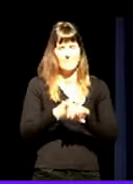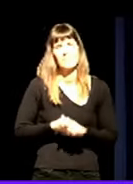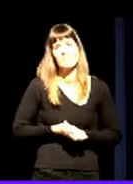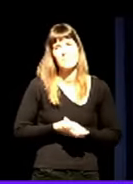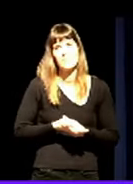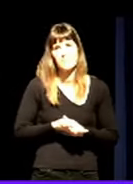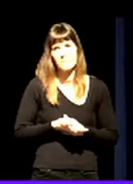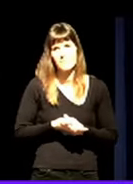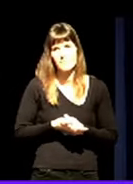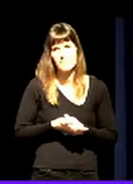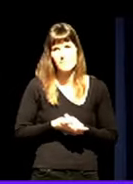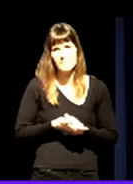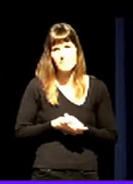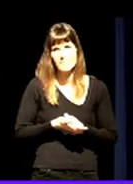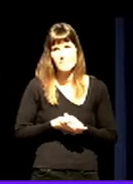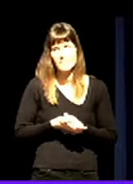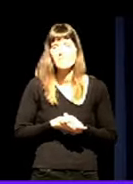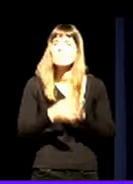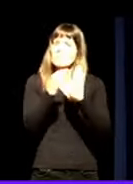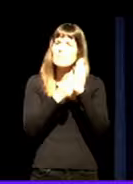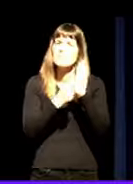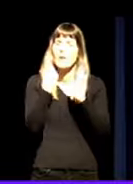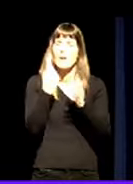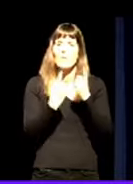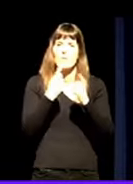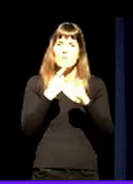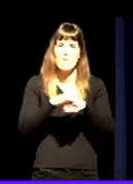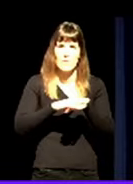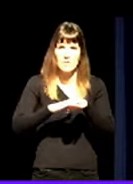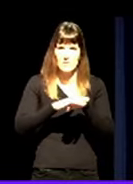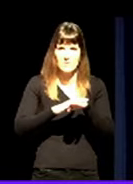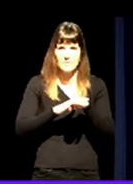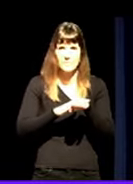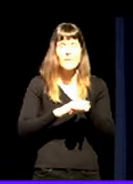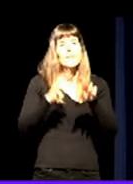Horrago elementu bat nizitzat klare adena eta da ki de izatearen kontu hori.